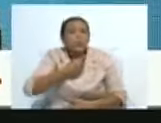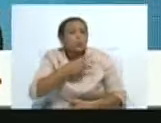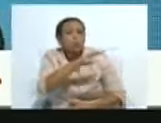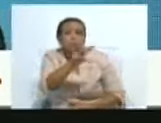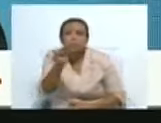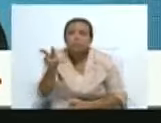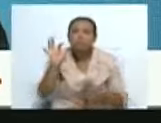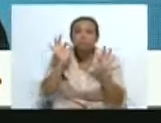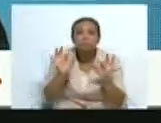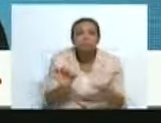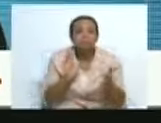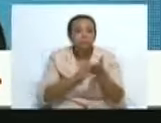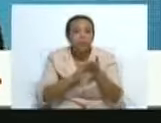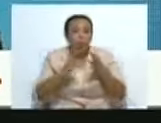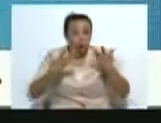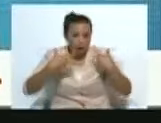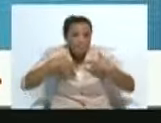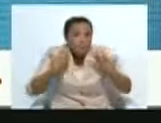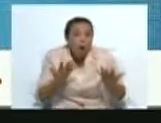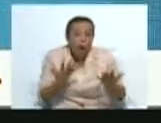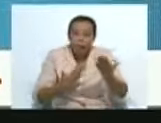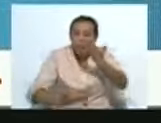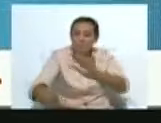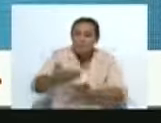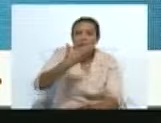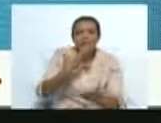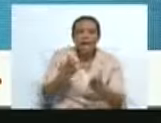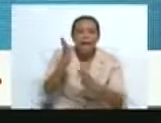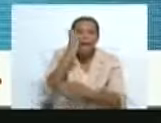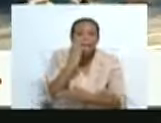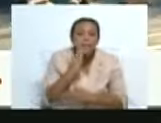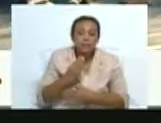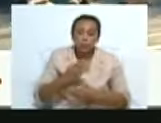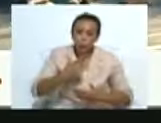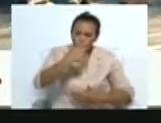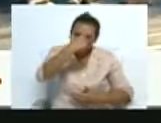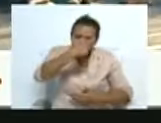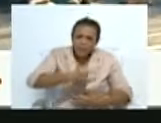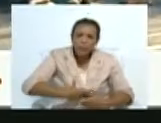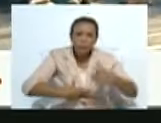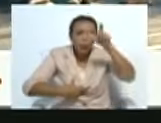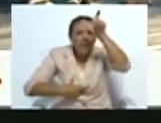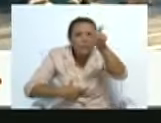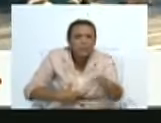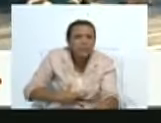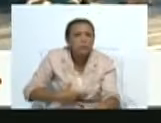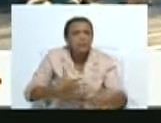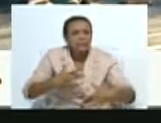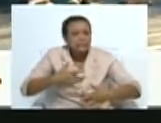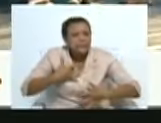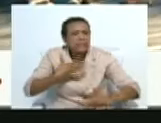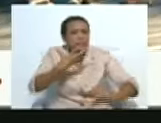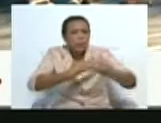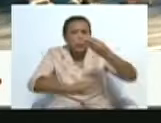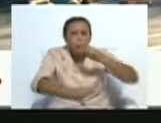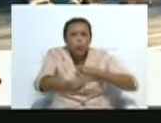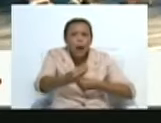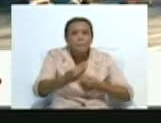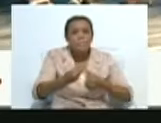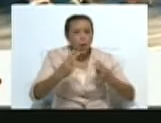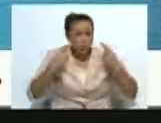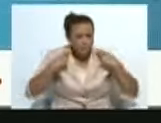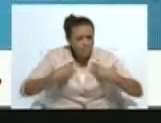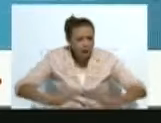donde realmente es posible intercambiar humanidad. Y ese era ese eslogan del festival.